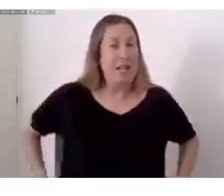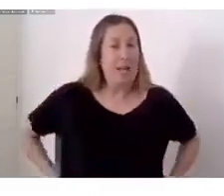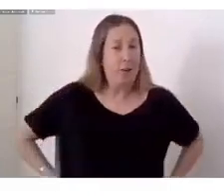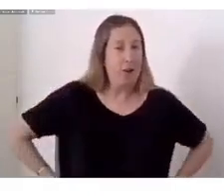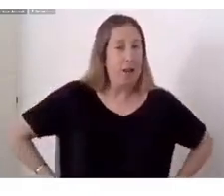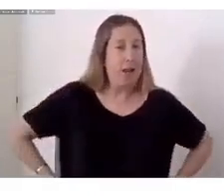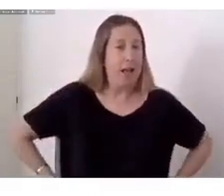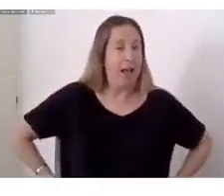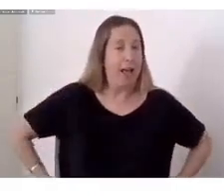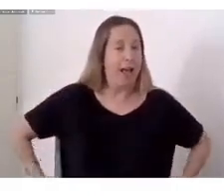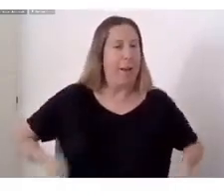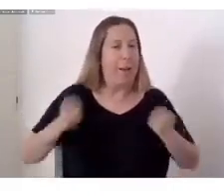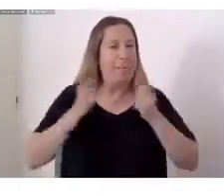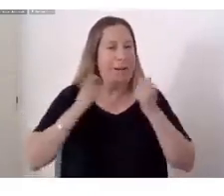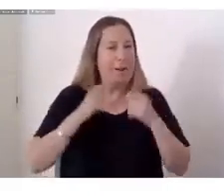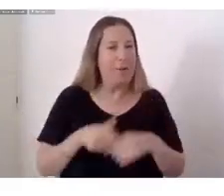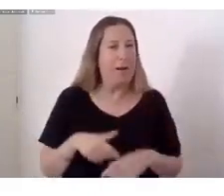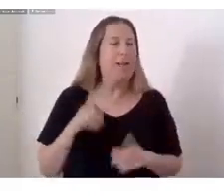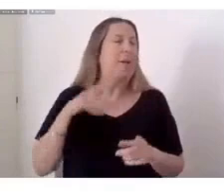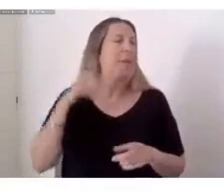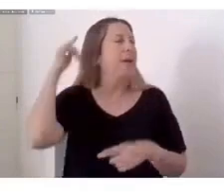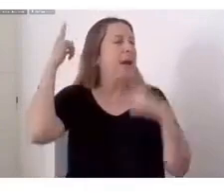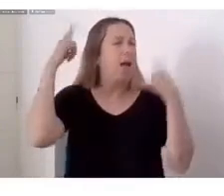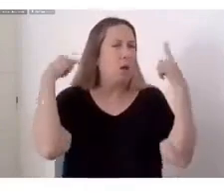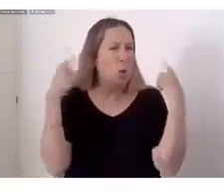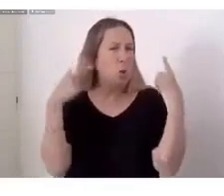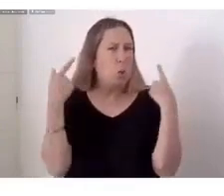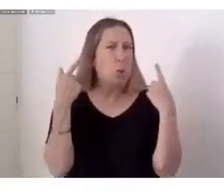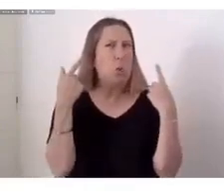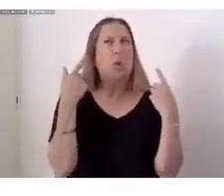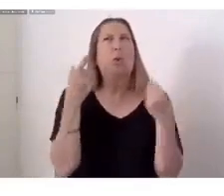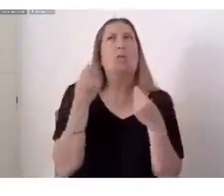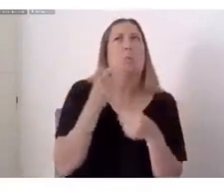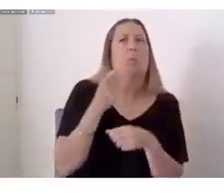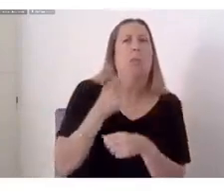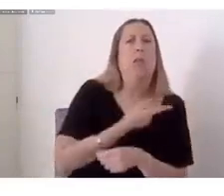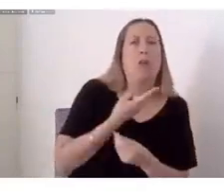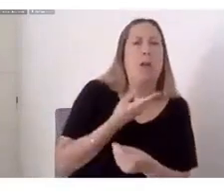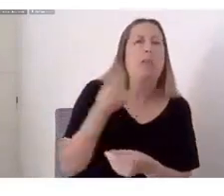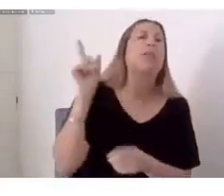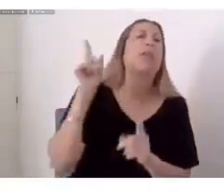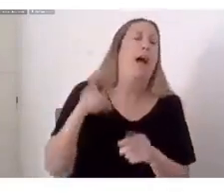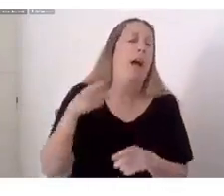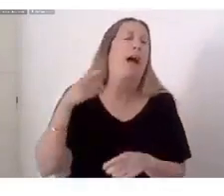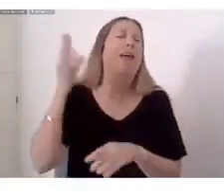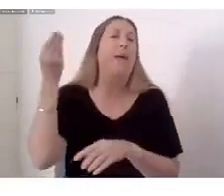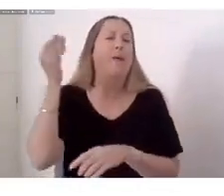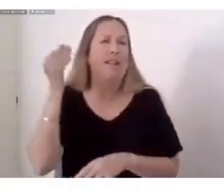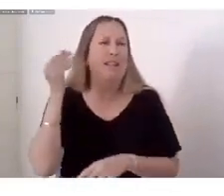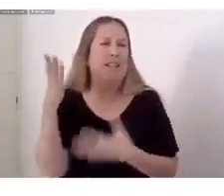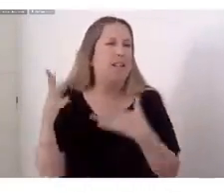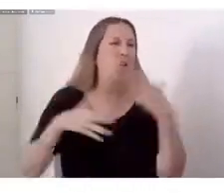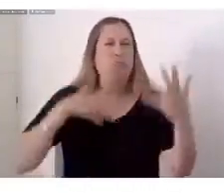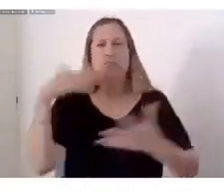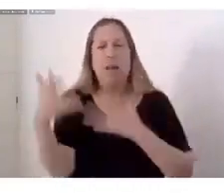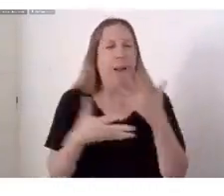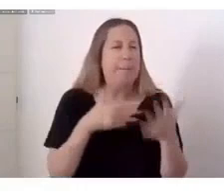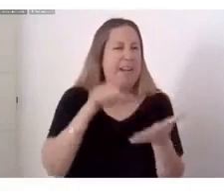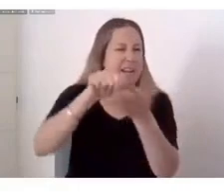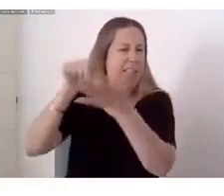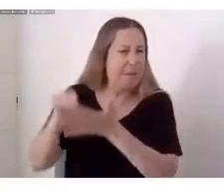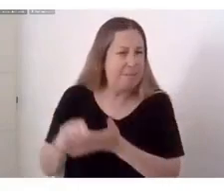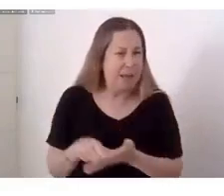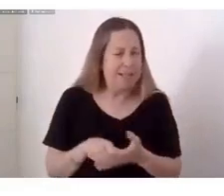También un poquitito de rulos brasileros Una cosa de una mixtura Que no se entiende Y que me encanta que no se entienda Que soy